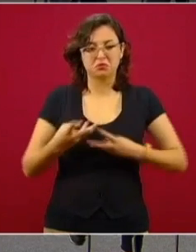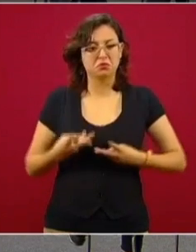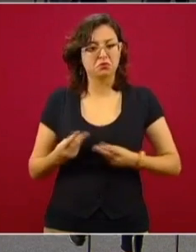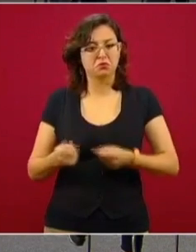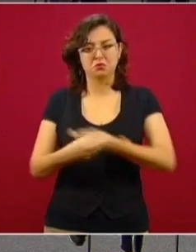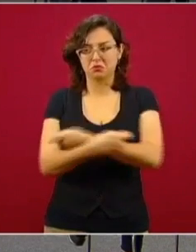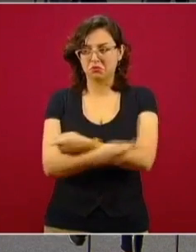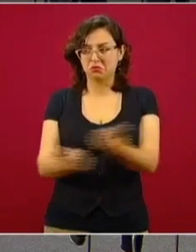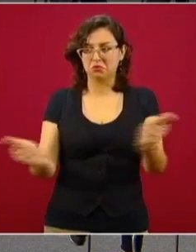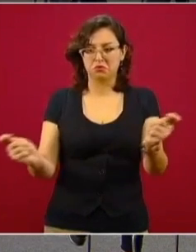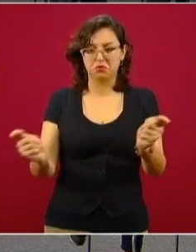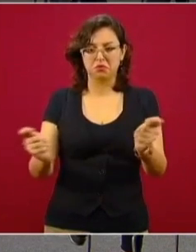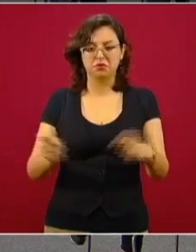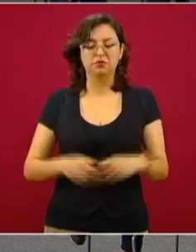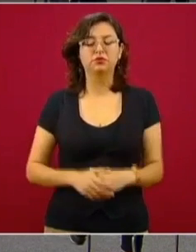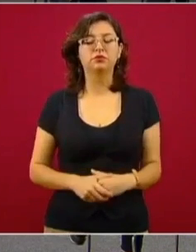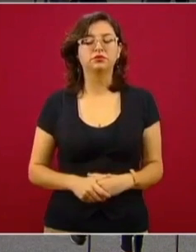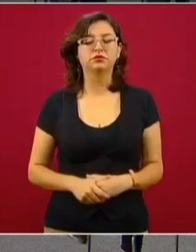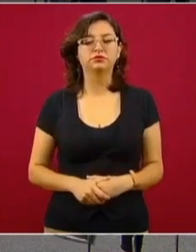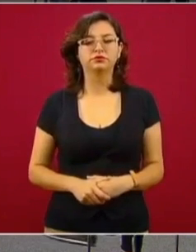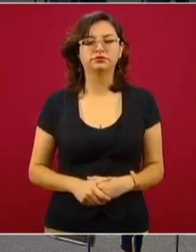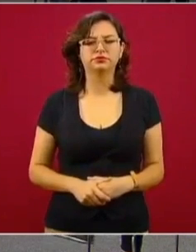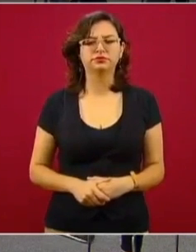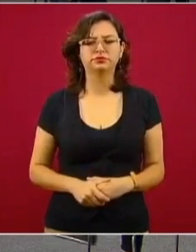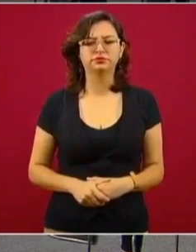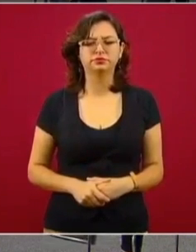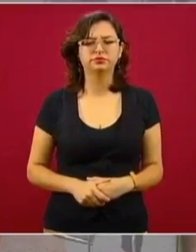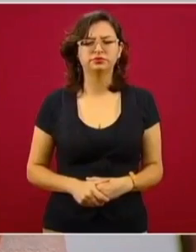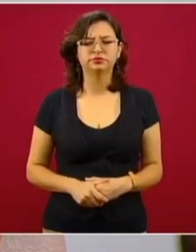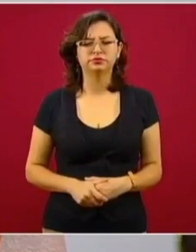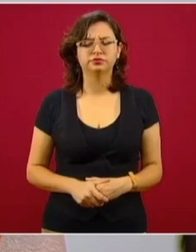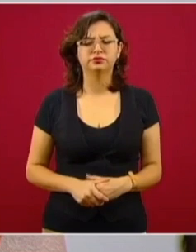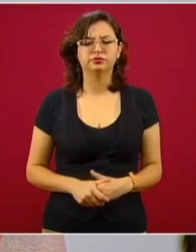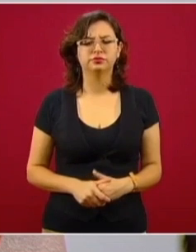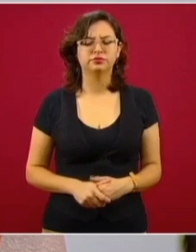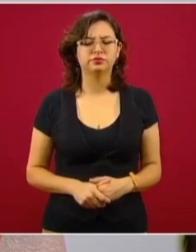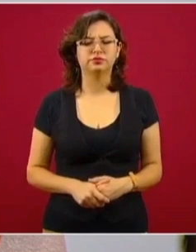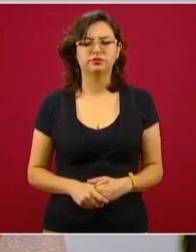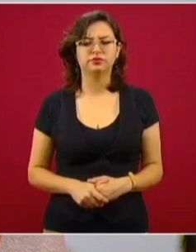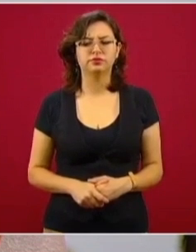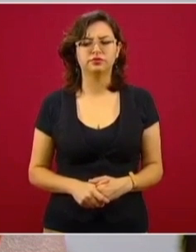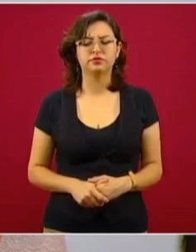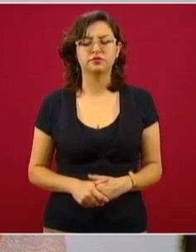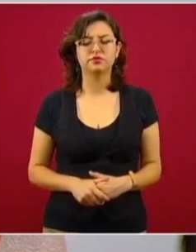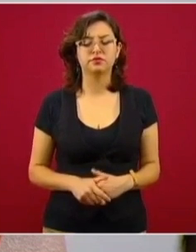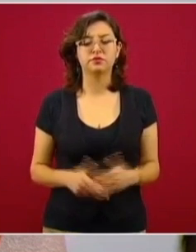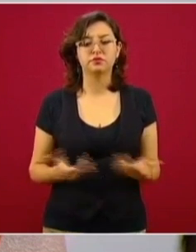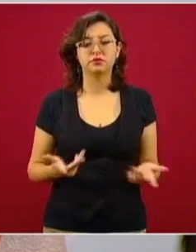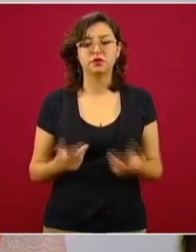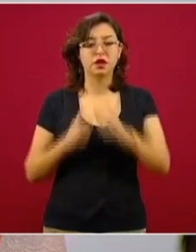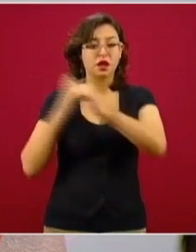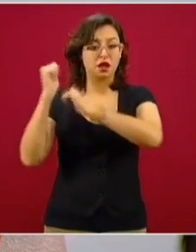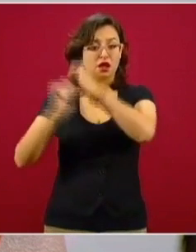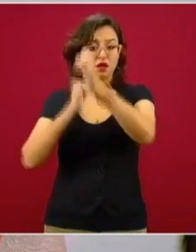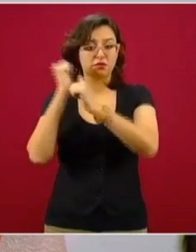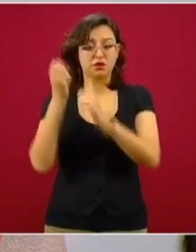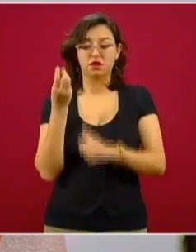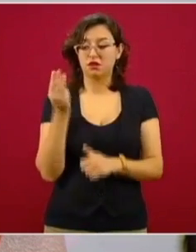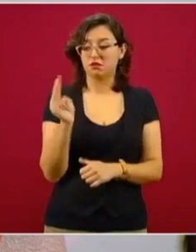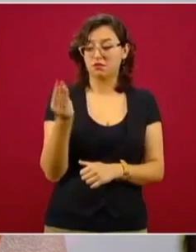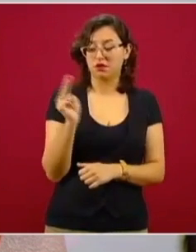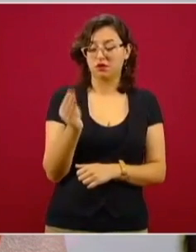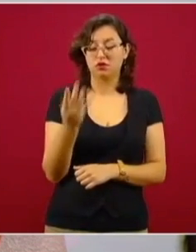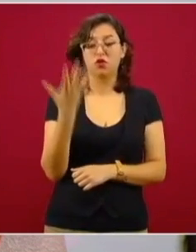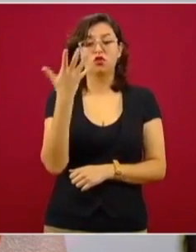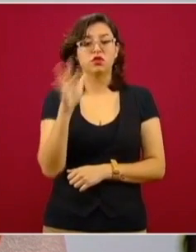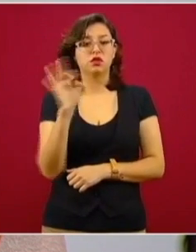Es decir, ya en abril y mayo más del